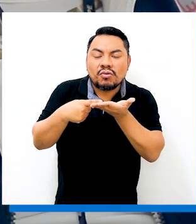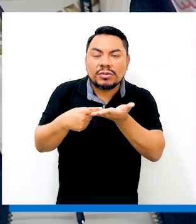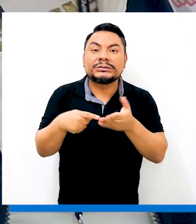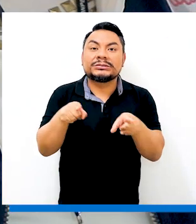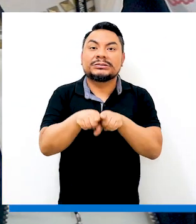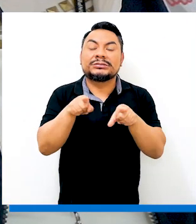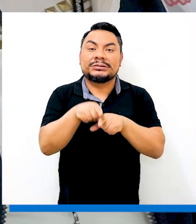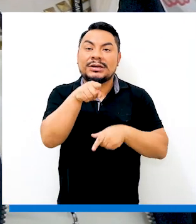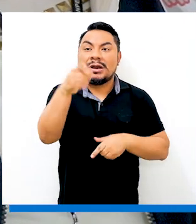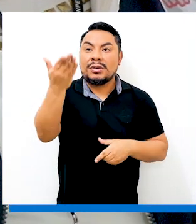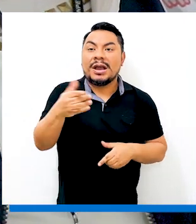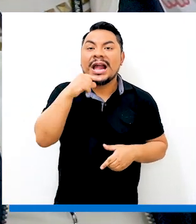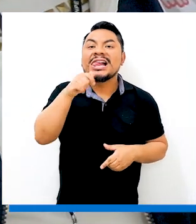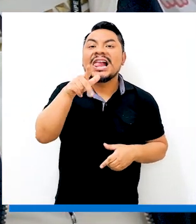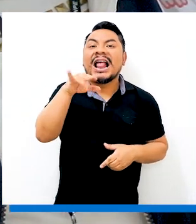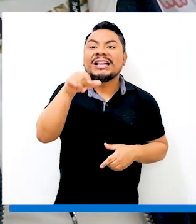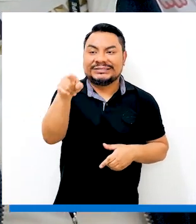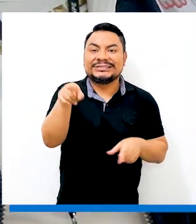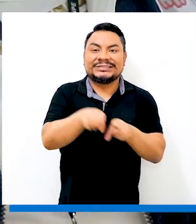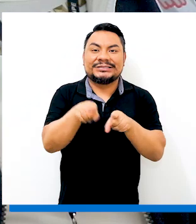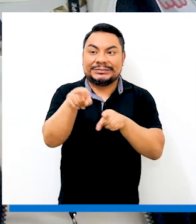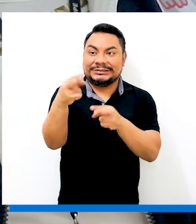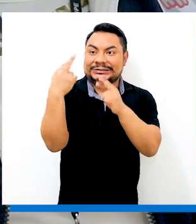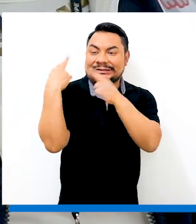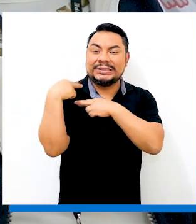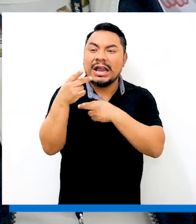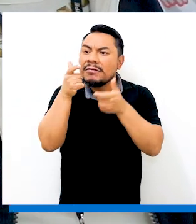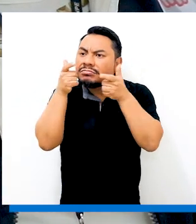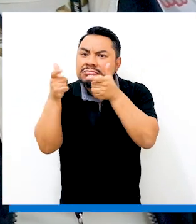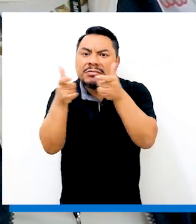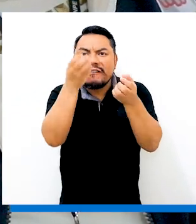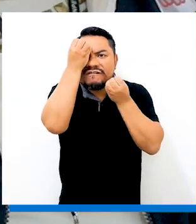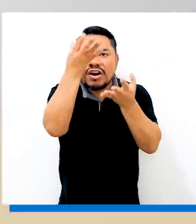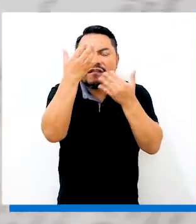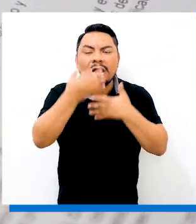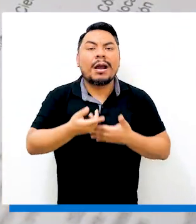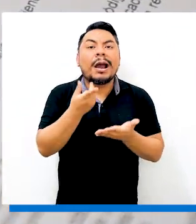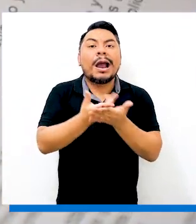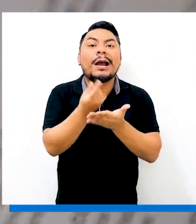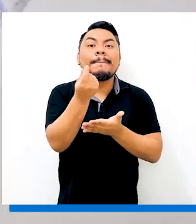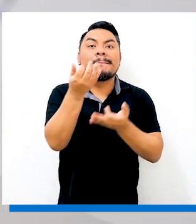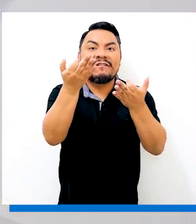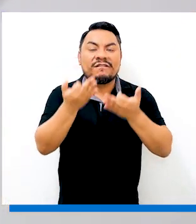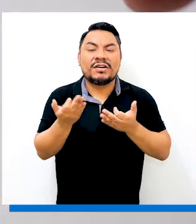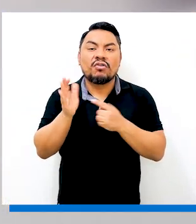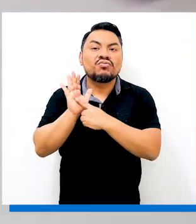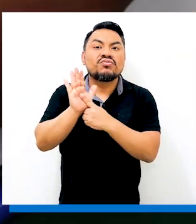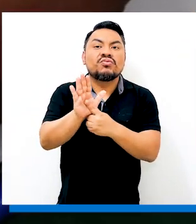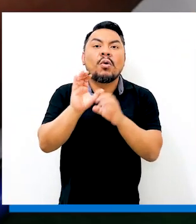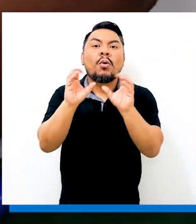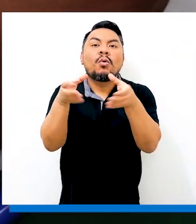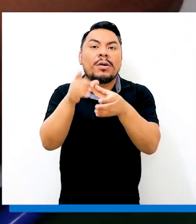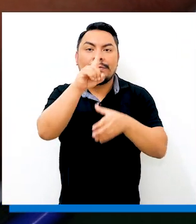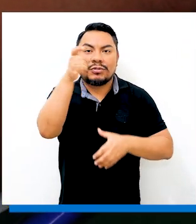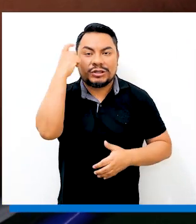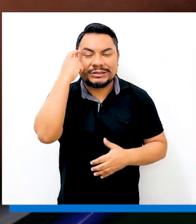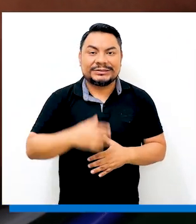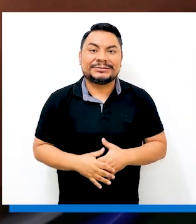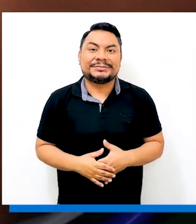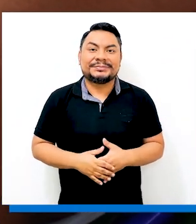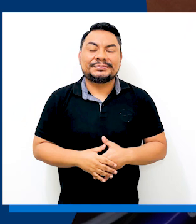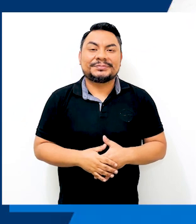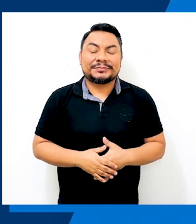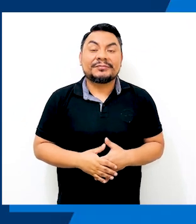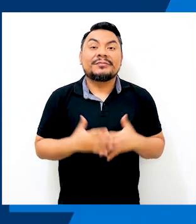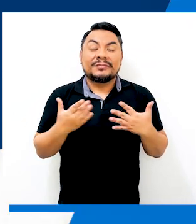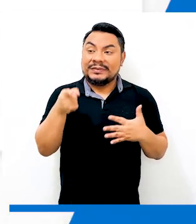Coordinación y de la auditora Gladys Gintazzi quien se encarga de verificar la información financiera que presentan las organizaciones políticas